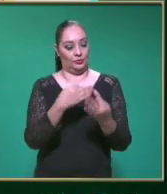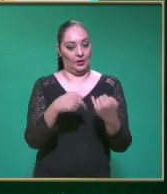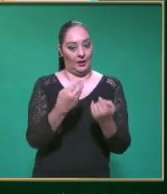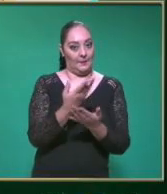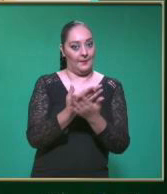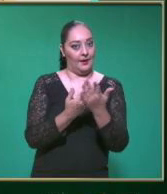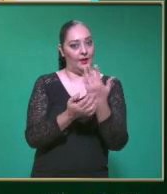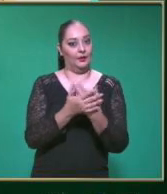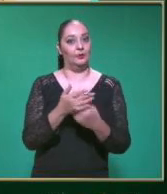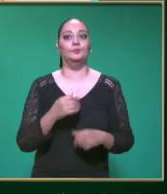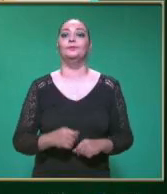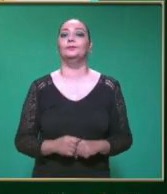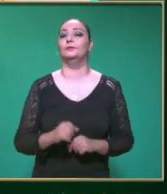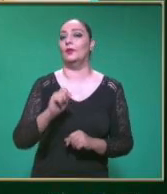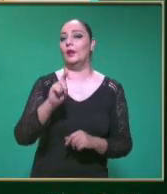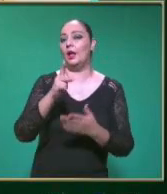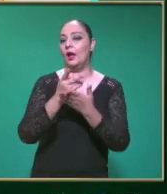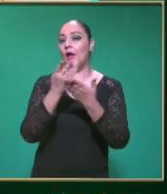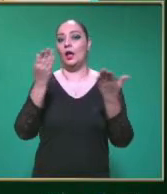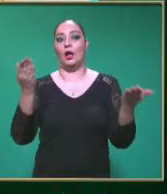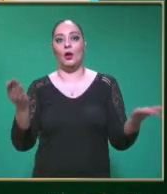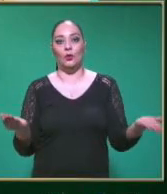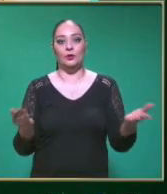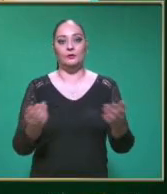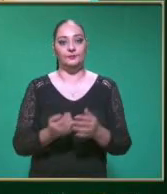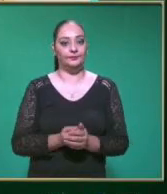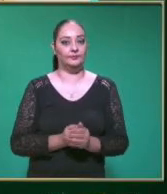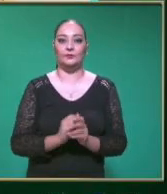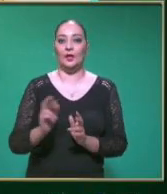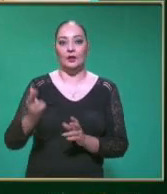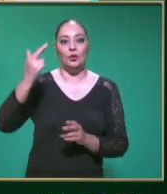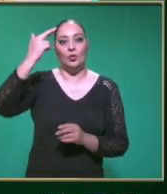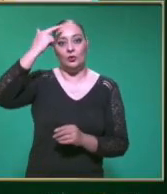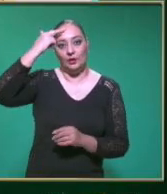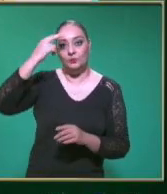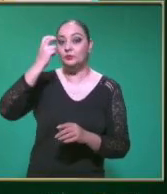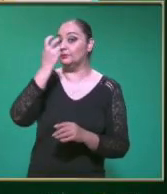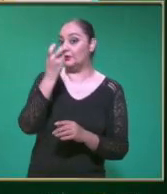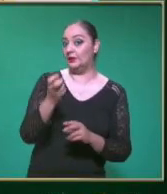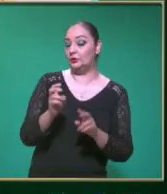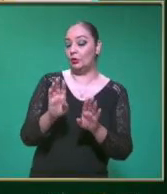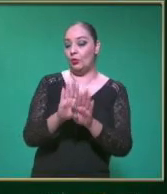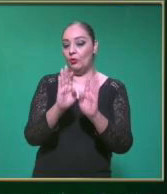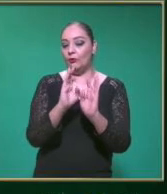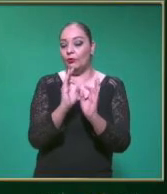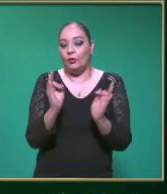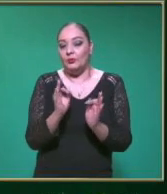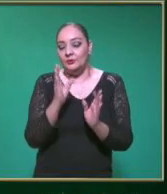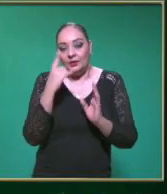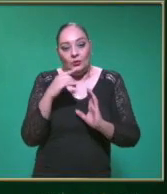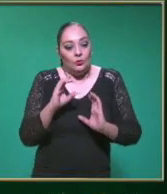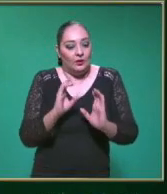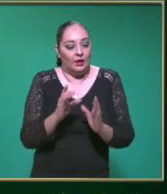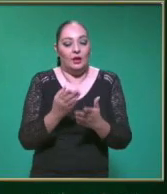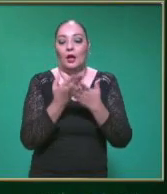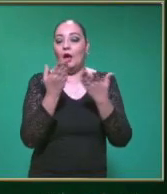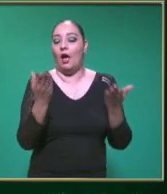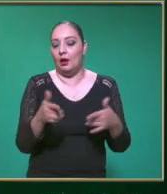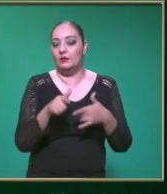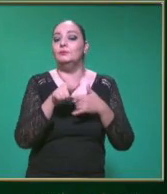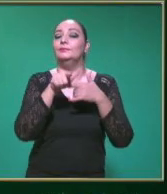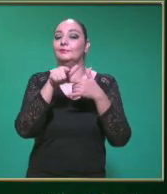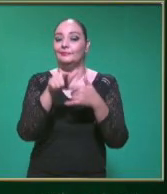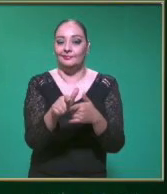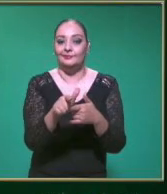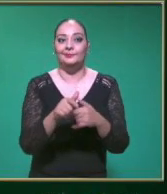Muy bien maestra Entonces, después de recordar el protocolo sanitario Ahora sí vamos a continuar Pero